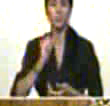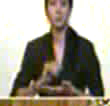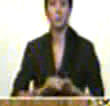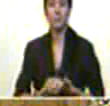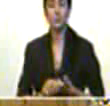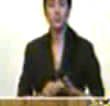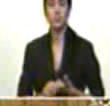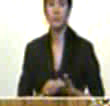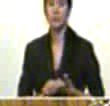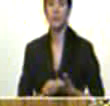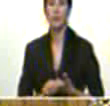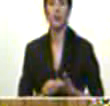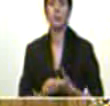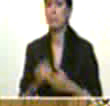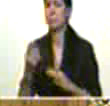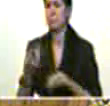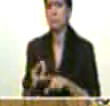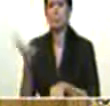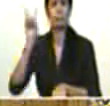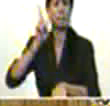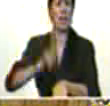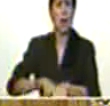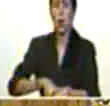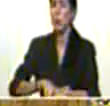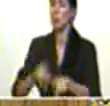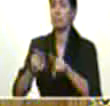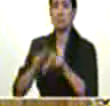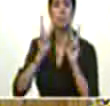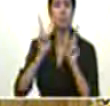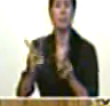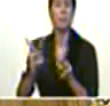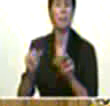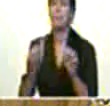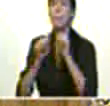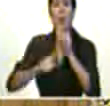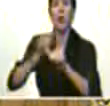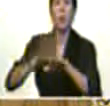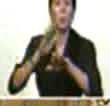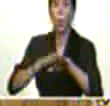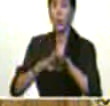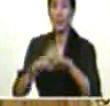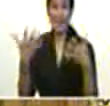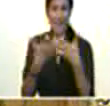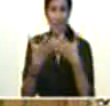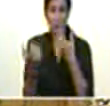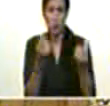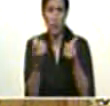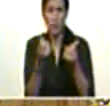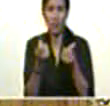profundizada como un mal por los golpes de la guerra económica.